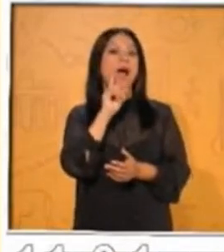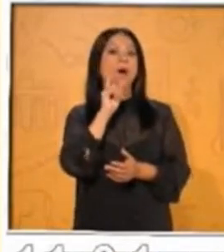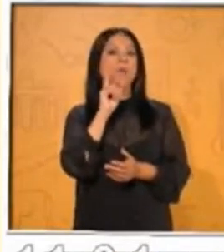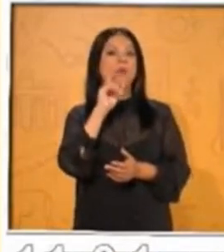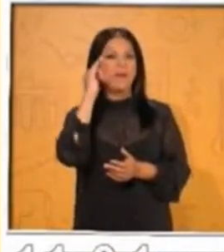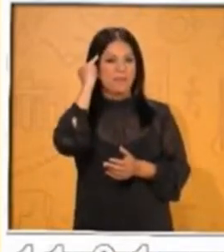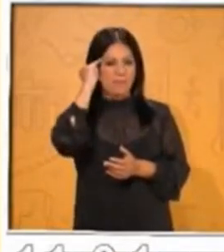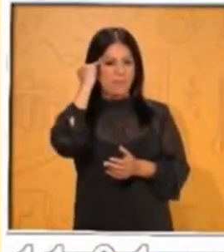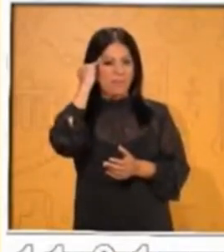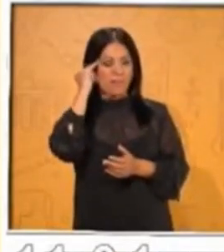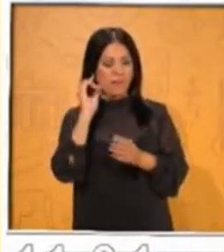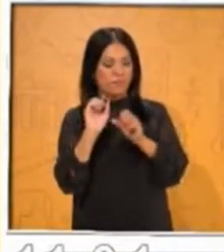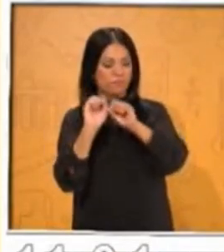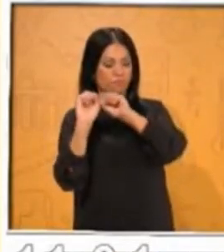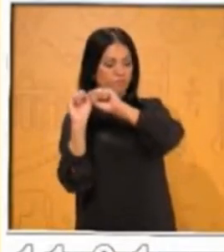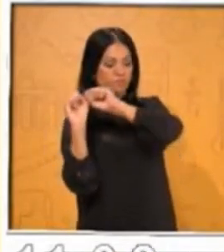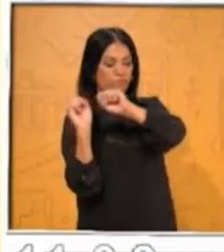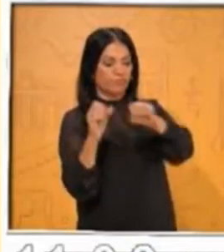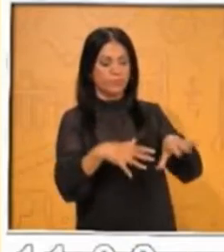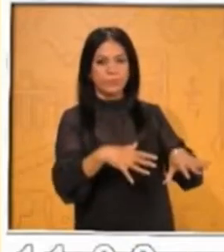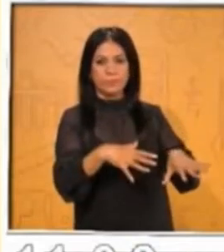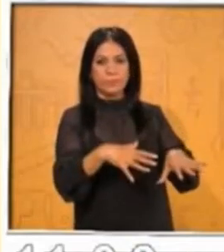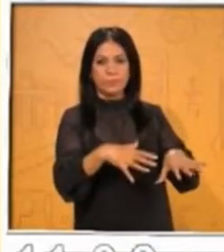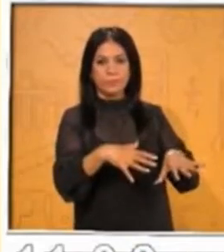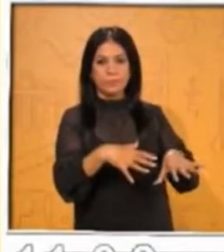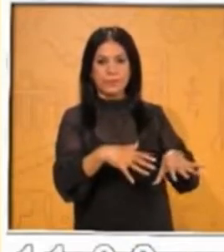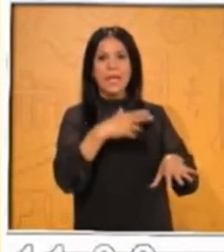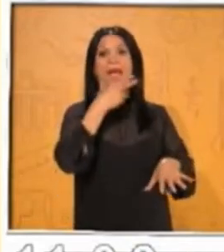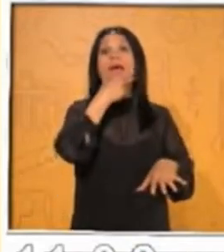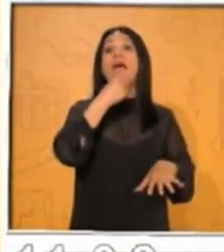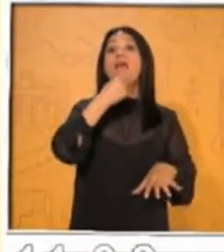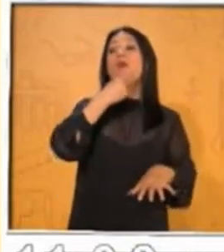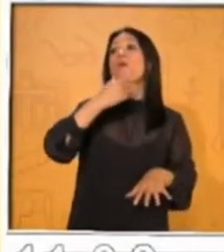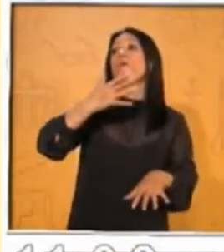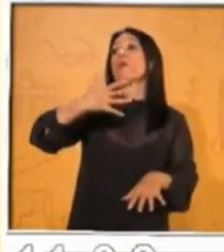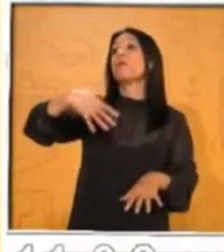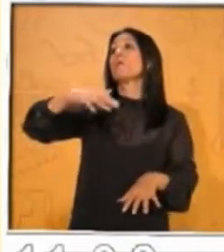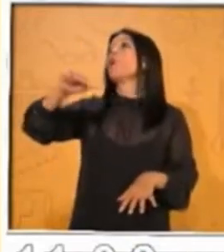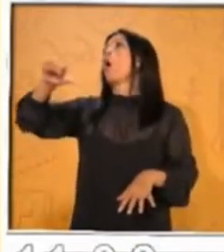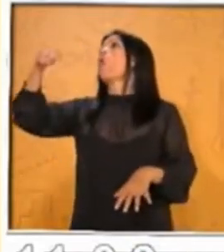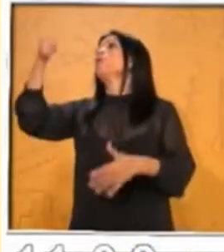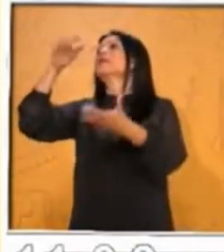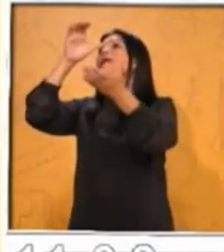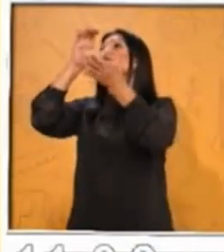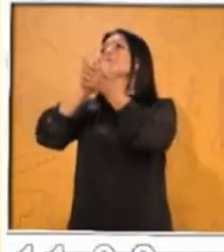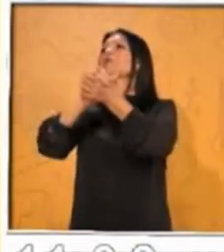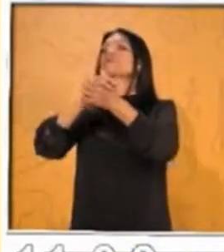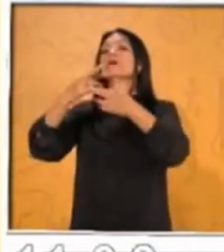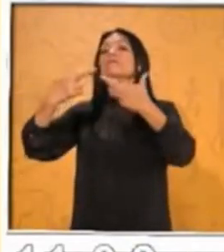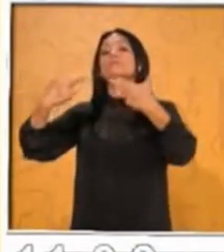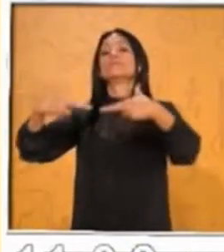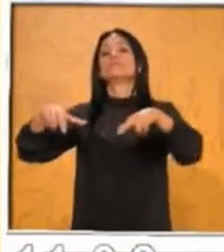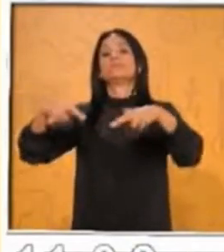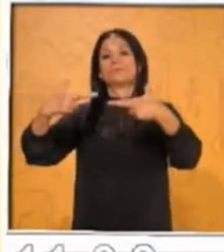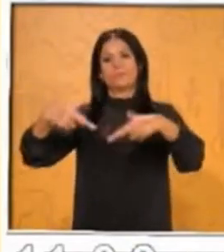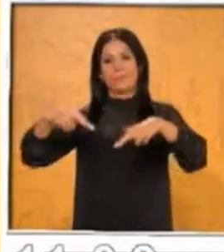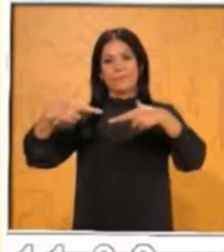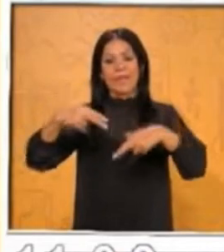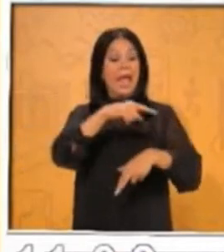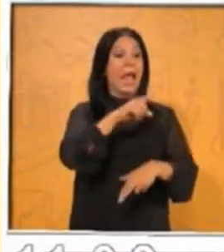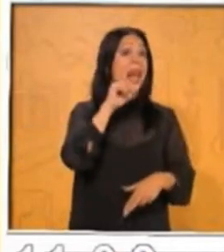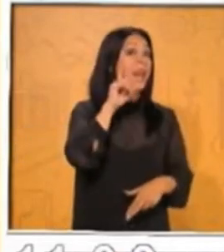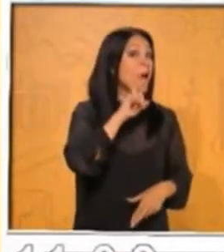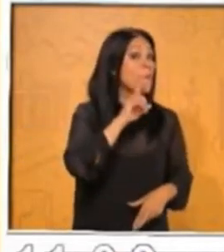cuenta, pues, ¿qué crees que pasa? Pues se vuelve loca del dolor, ahoga a sus hijos y se quita la vida.